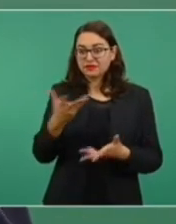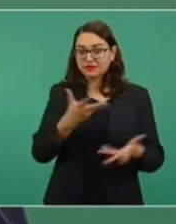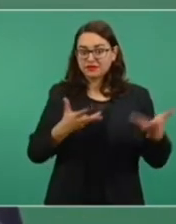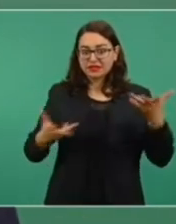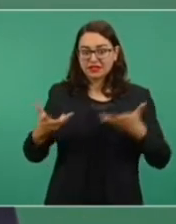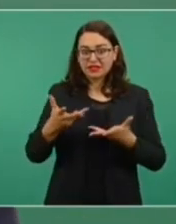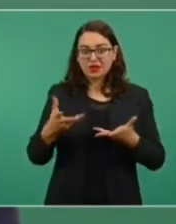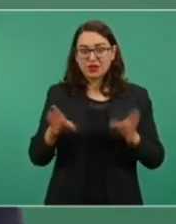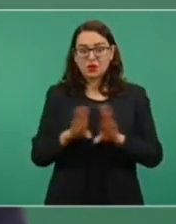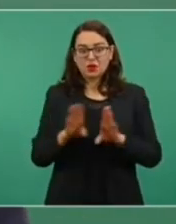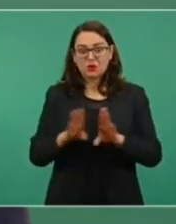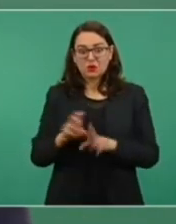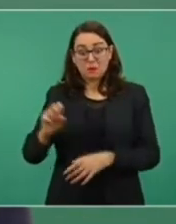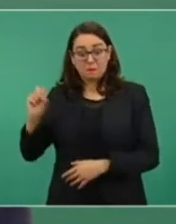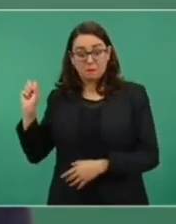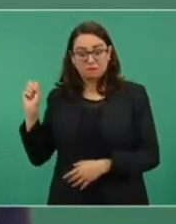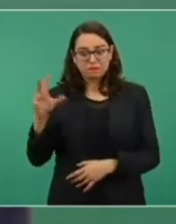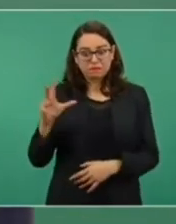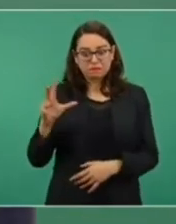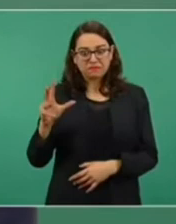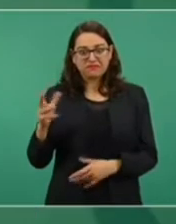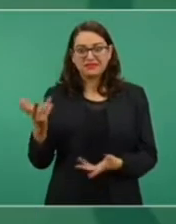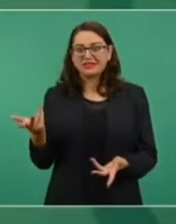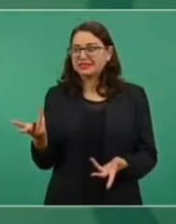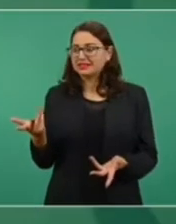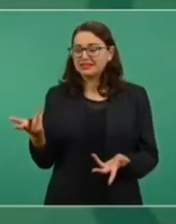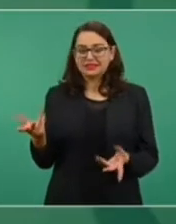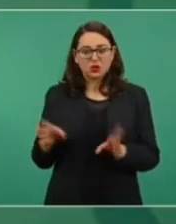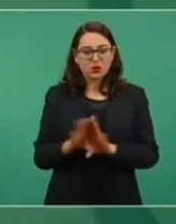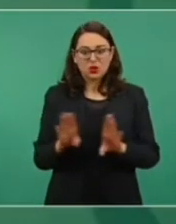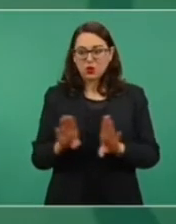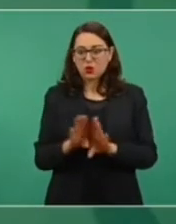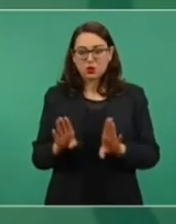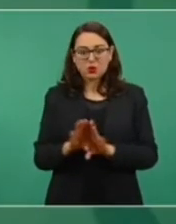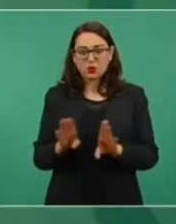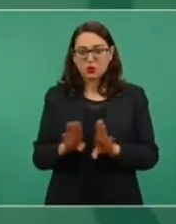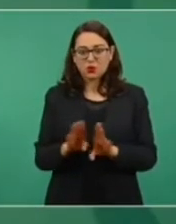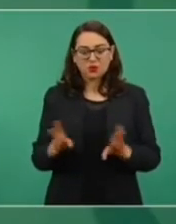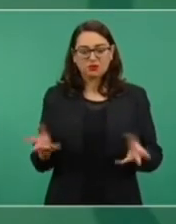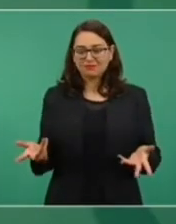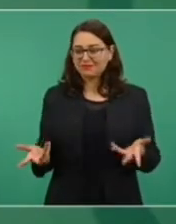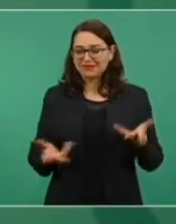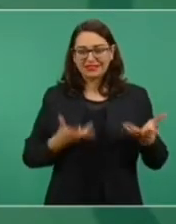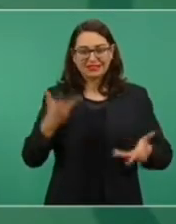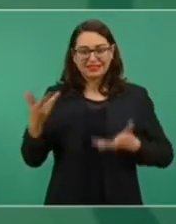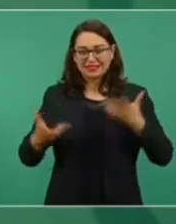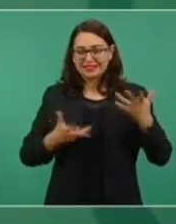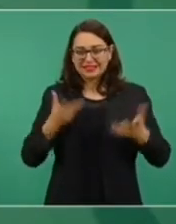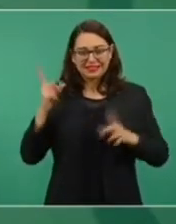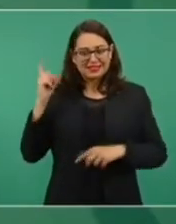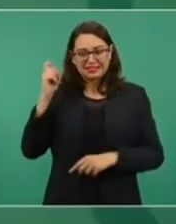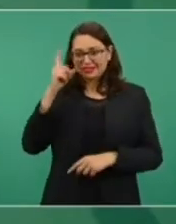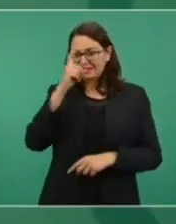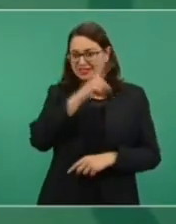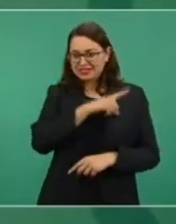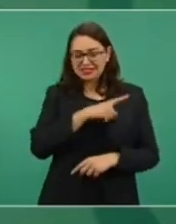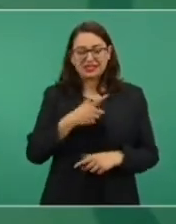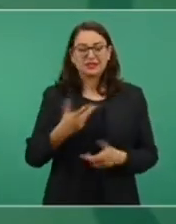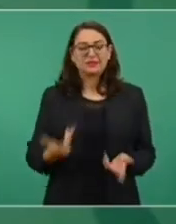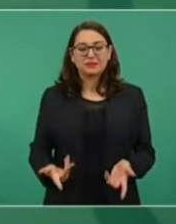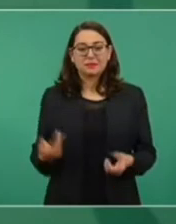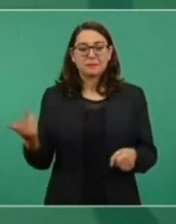tirarle, porque en el pichoy hay muchos